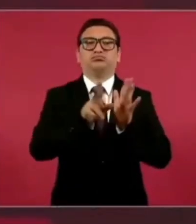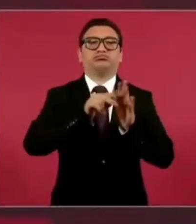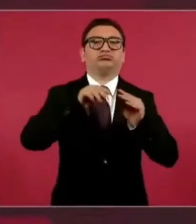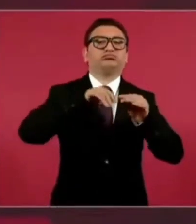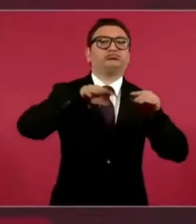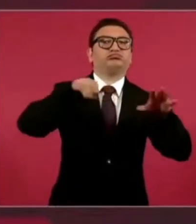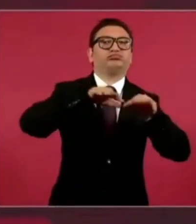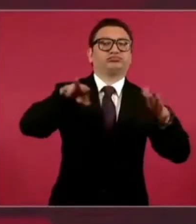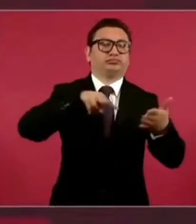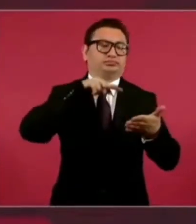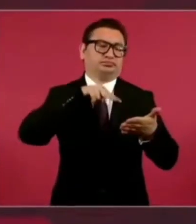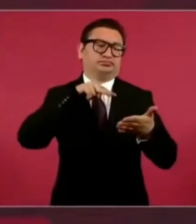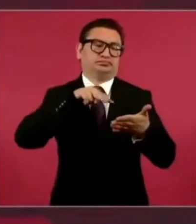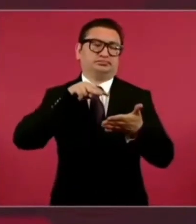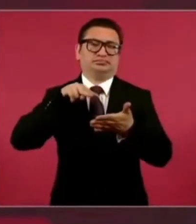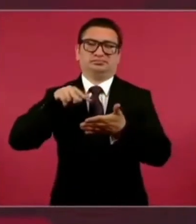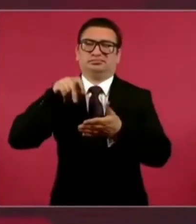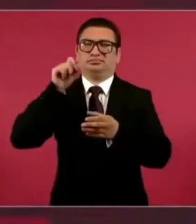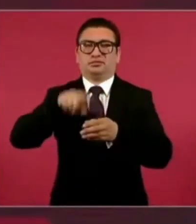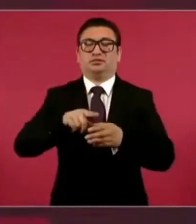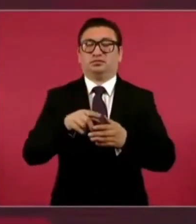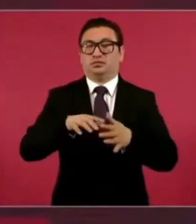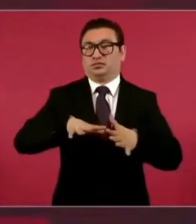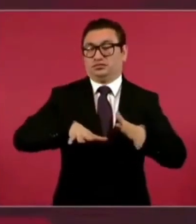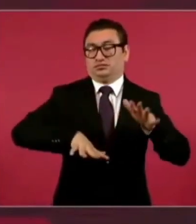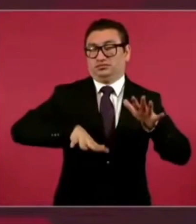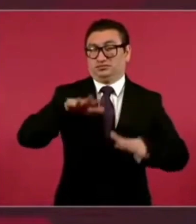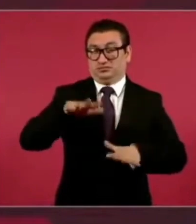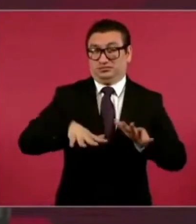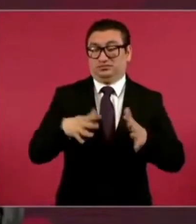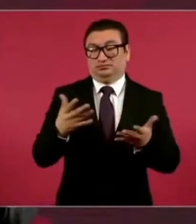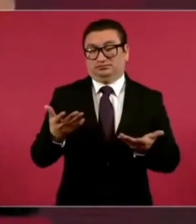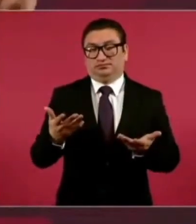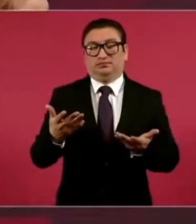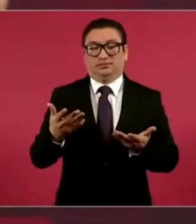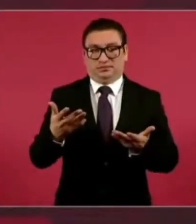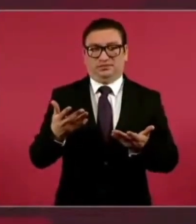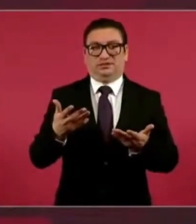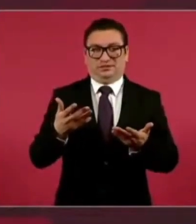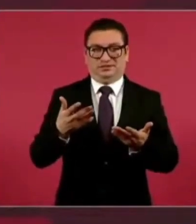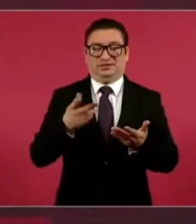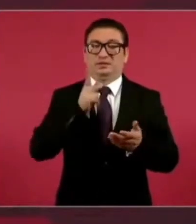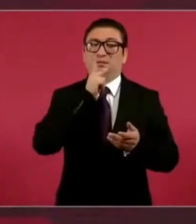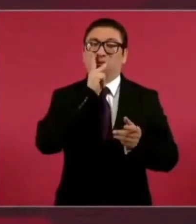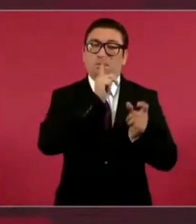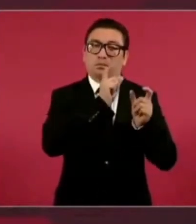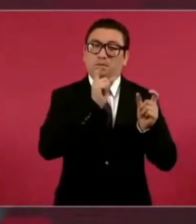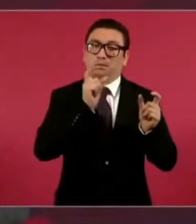A veces las mismas palabras,